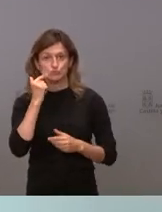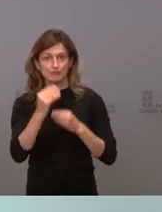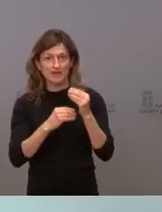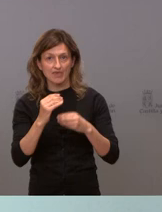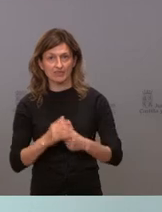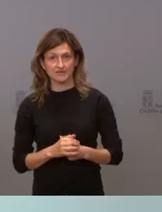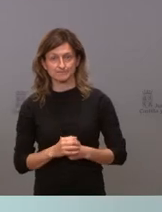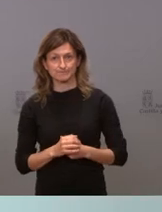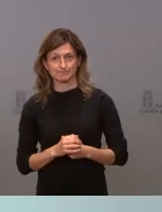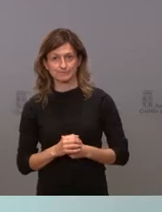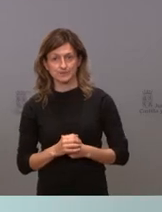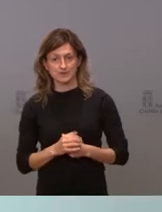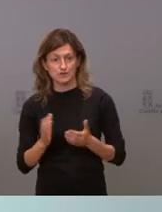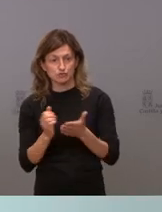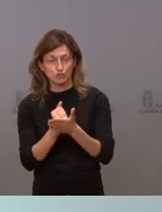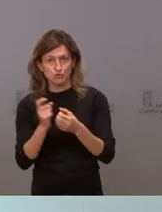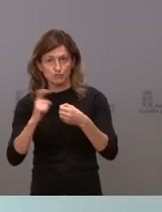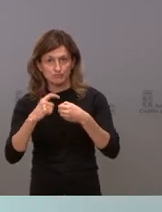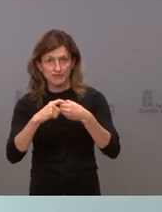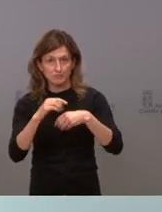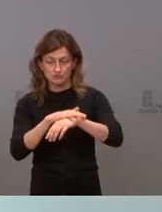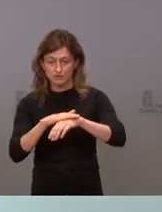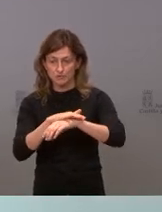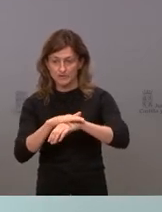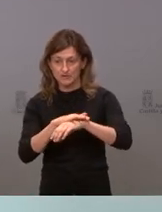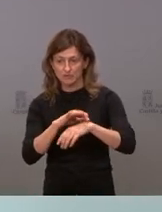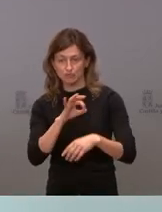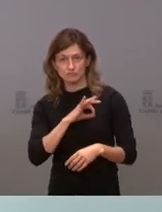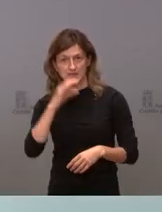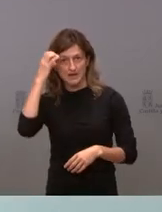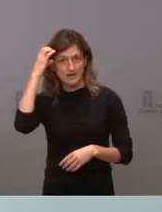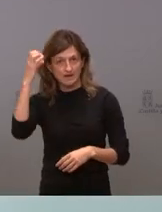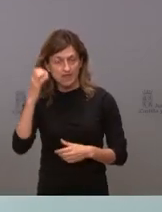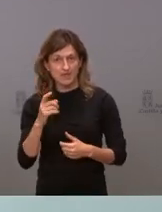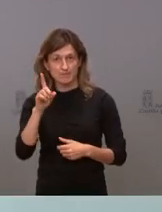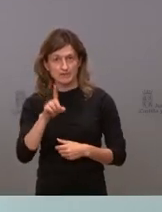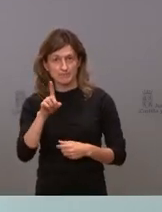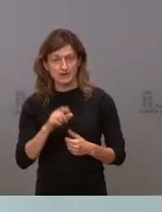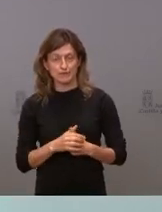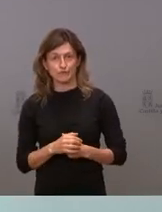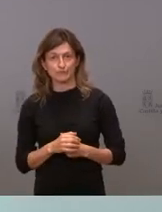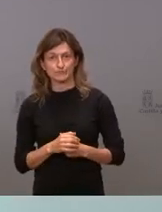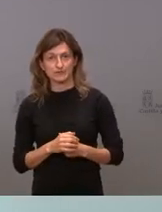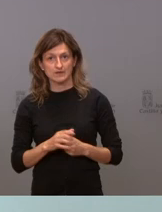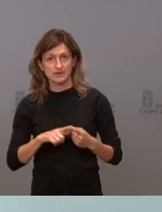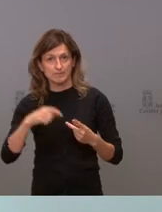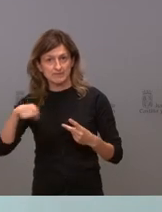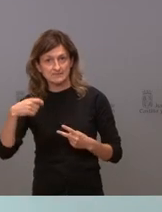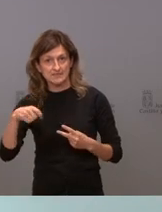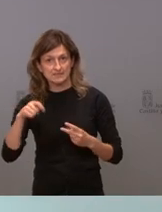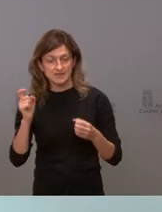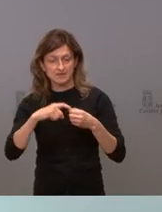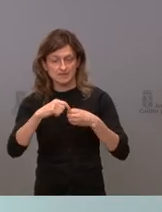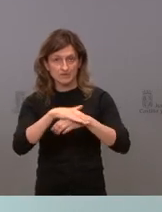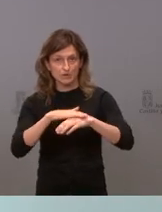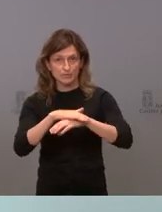a todos los miembros del gobierno a su majestad el rey por supuesto en primer lugar al presidente y los miembros del gobierno que